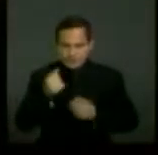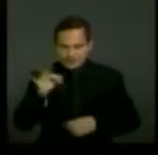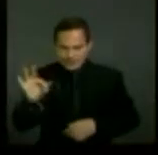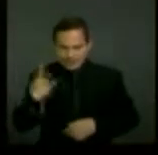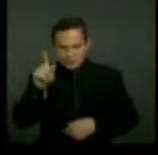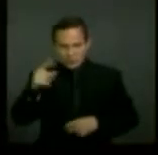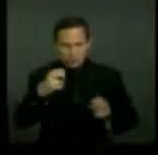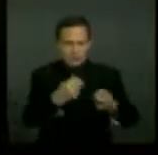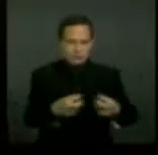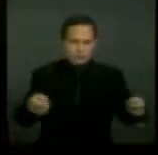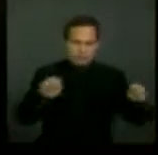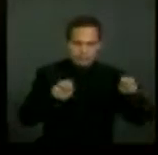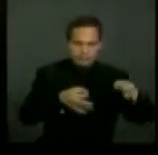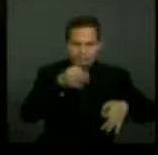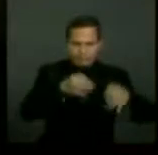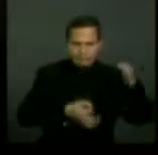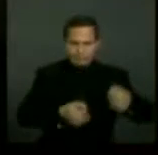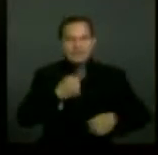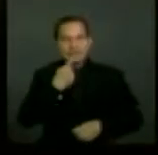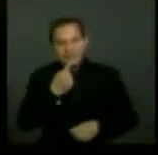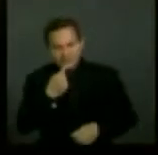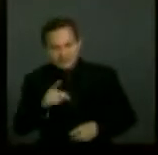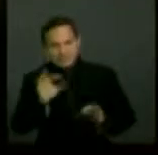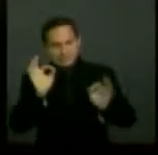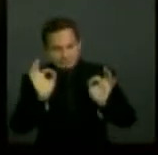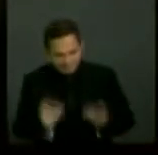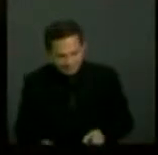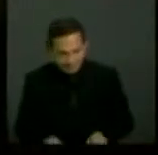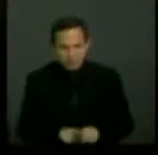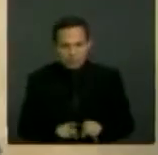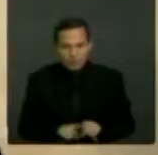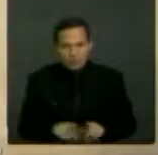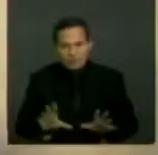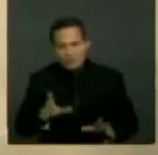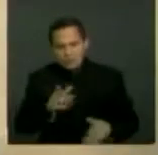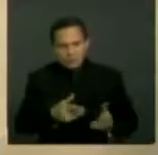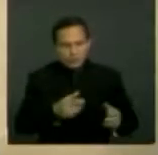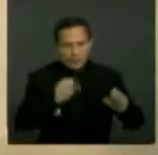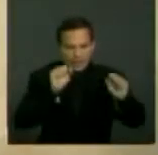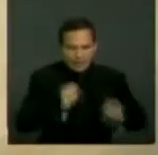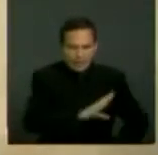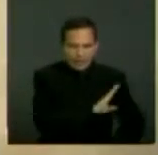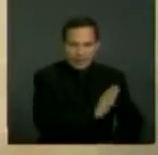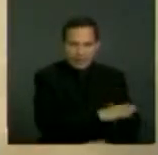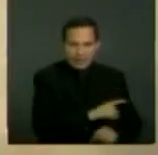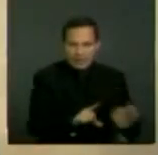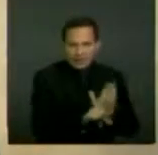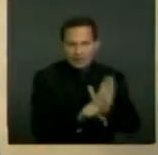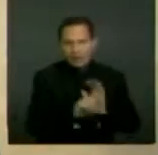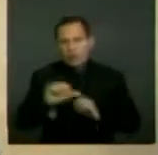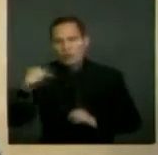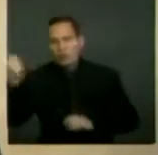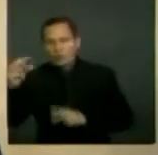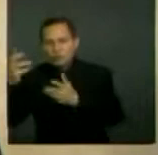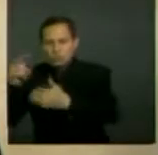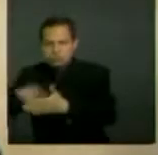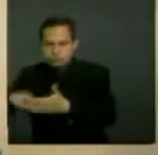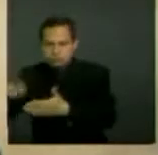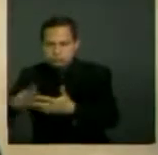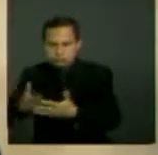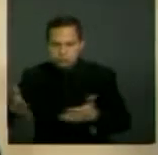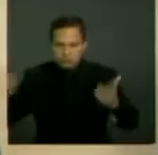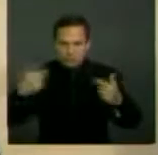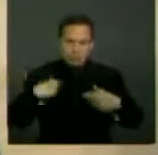existe entre el régimen actual de capacidad legal y los mandatos de la Convención. Nosotros recibimos bastantes casos sobre el tema de capacidad